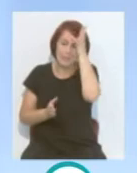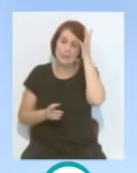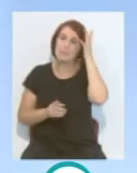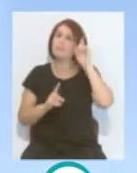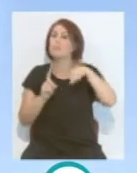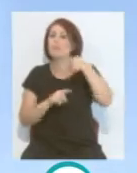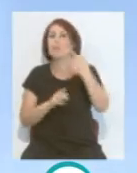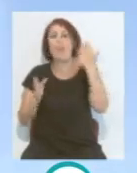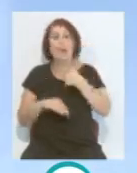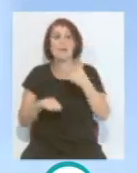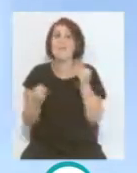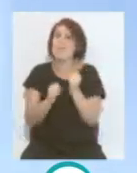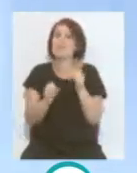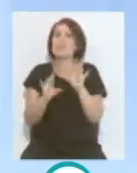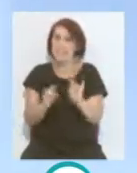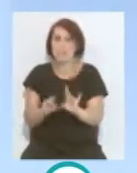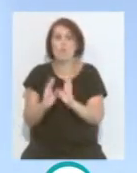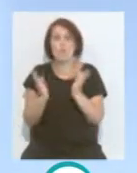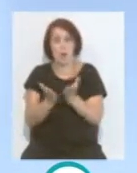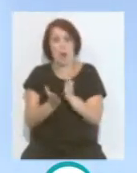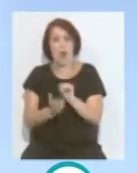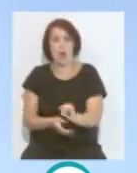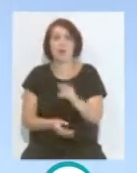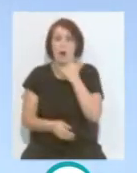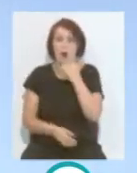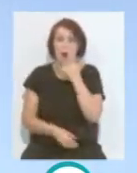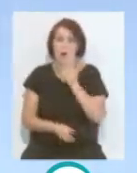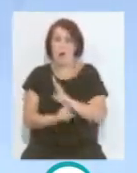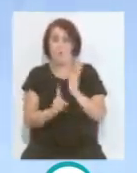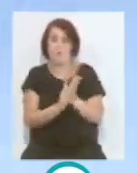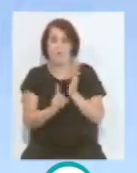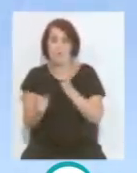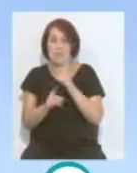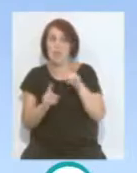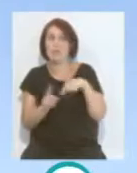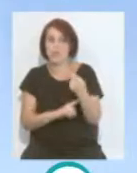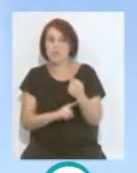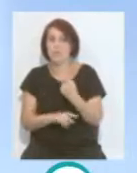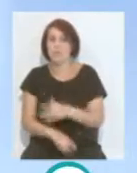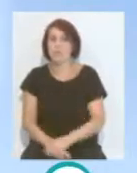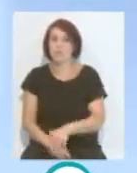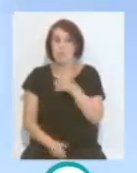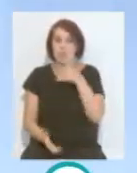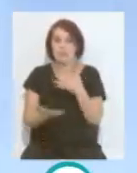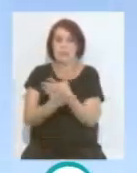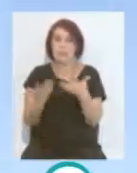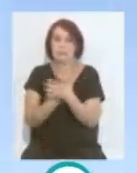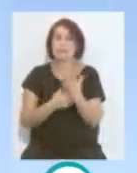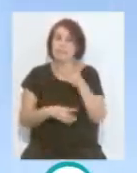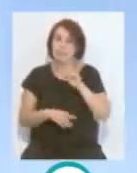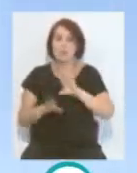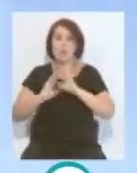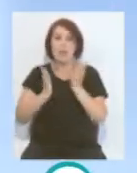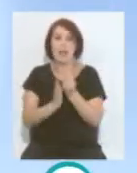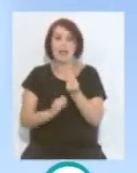lo habrá en invierno. Con lo cual va a ser por primera vez algo que va a modificar especialmente el de la próxima temporada. Sí, el Mundial de Qatar ya sabemos que ha